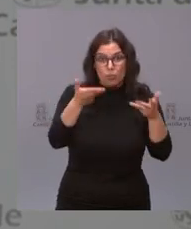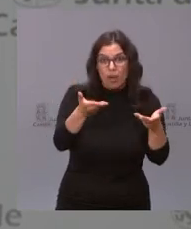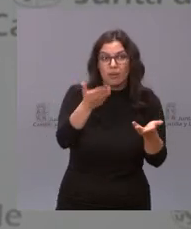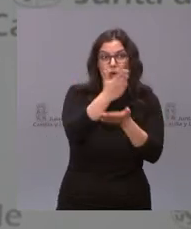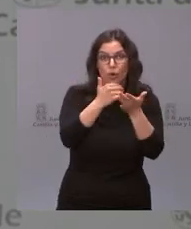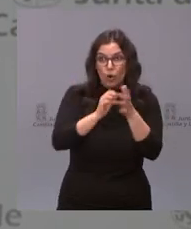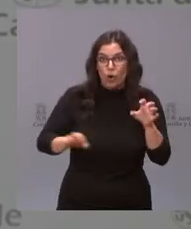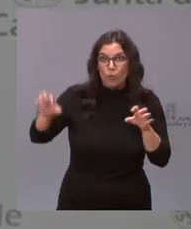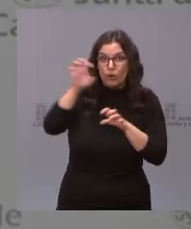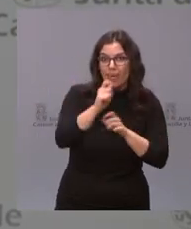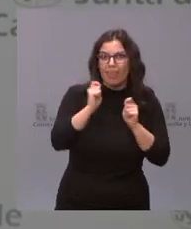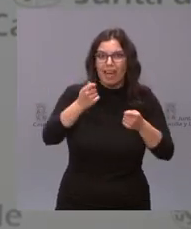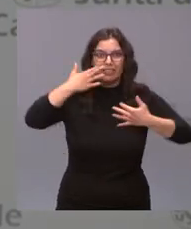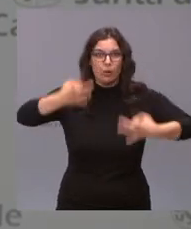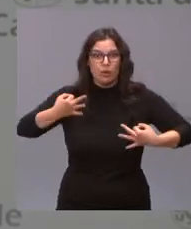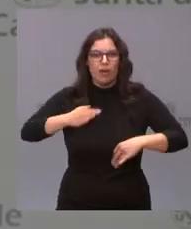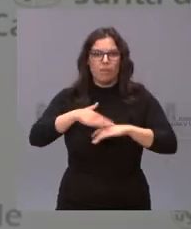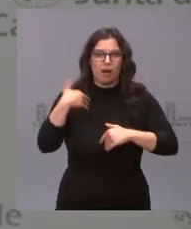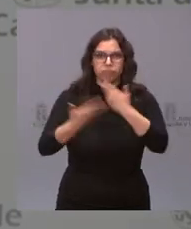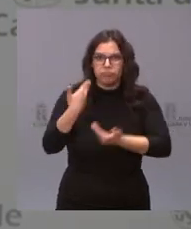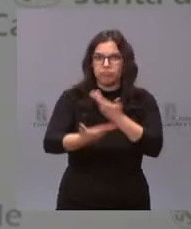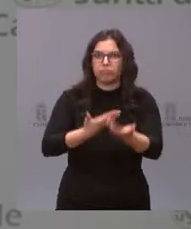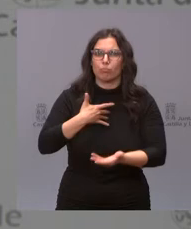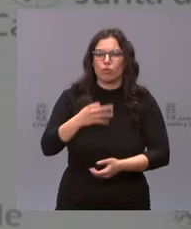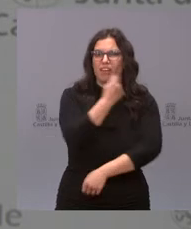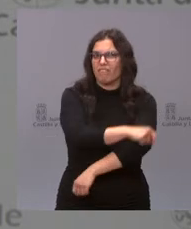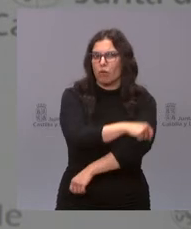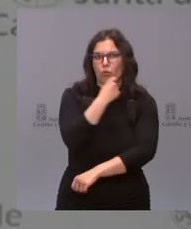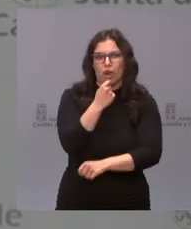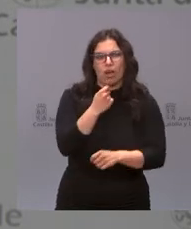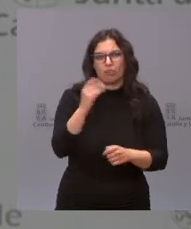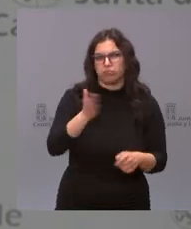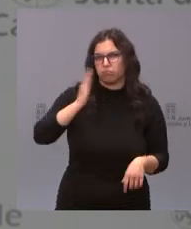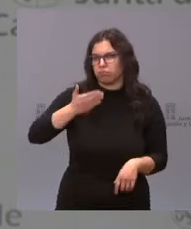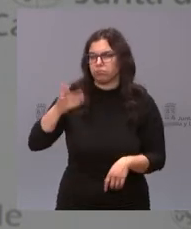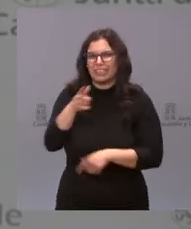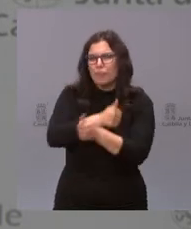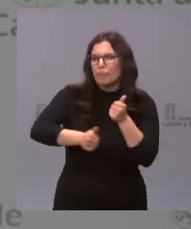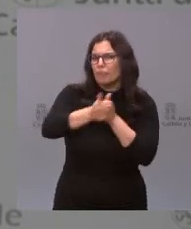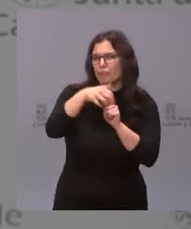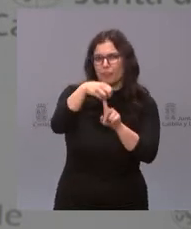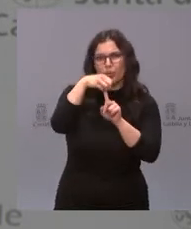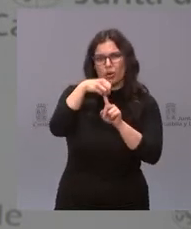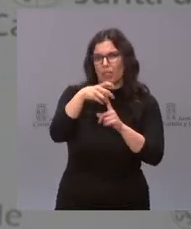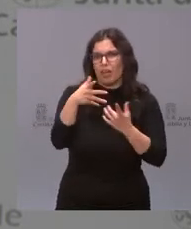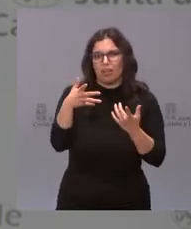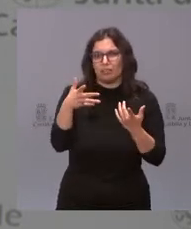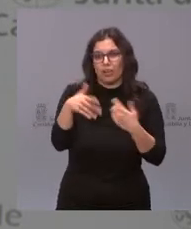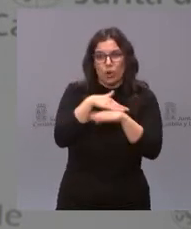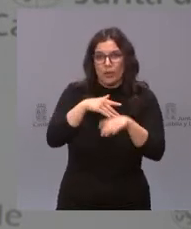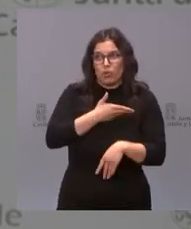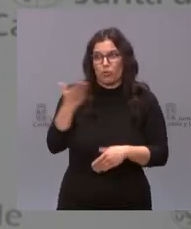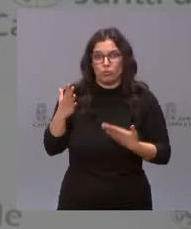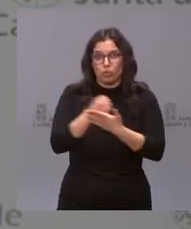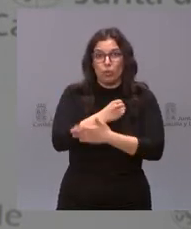en dar certidumbre para que se pueda vacunar vacunar y vacunar como la prioridad básica de cualquier gobierno